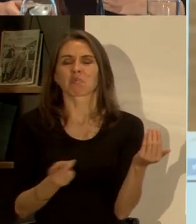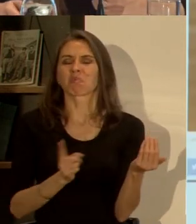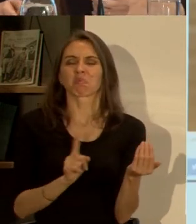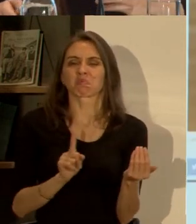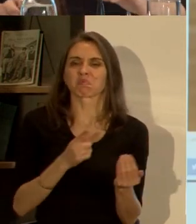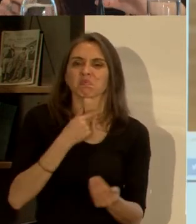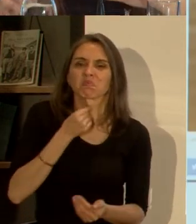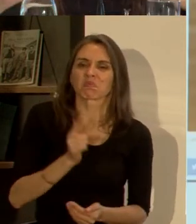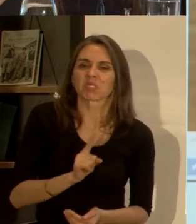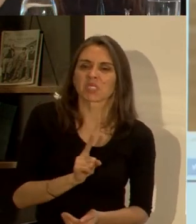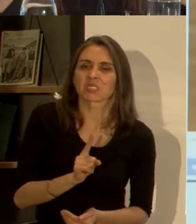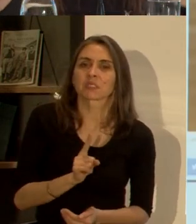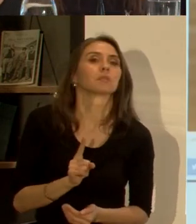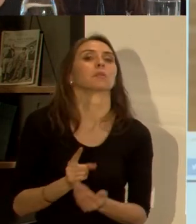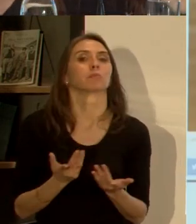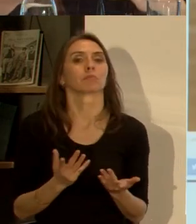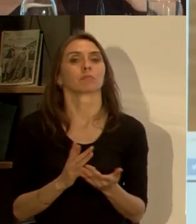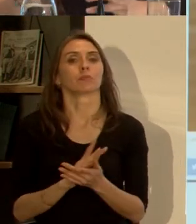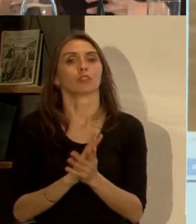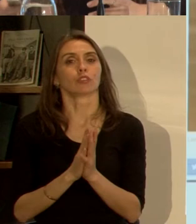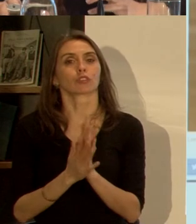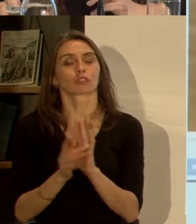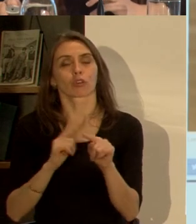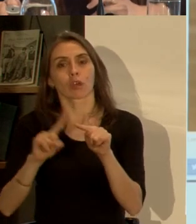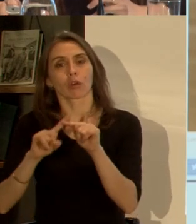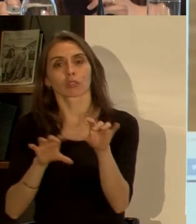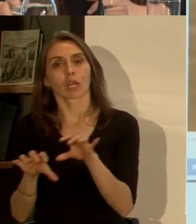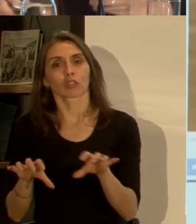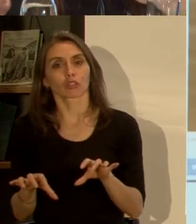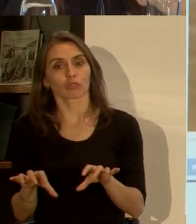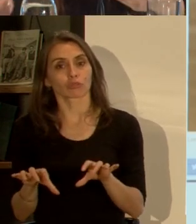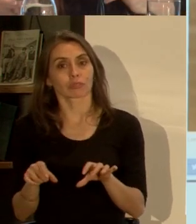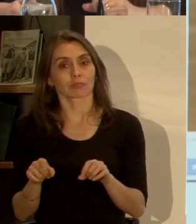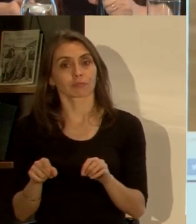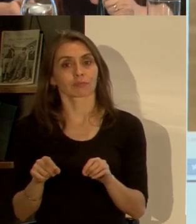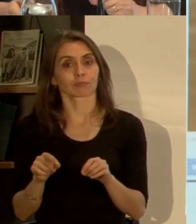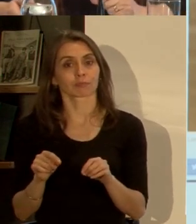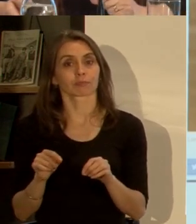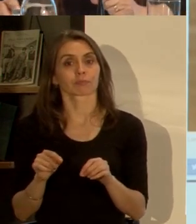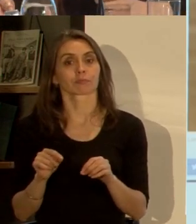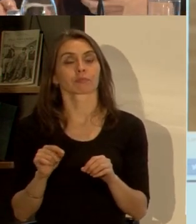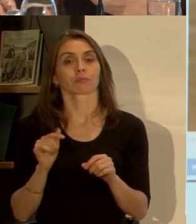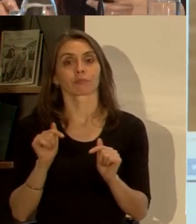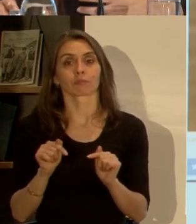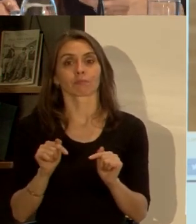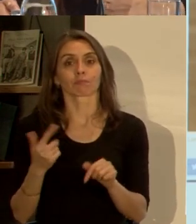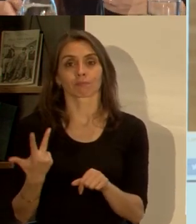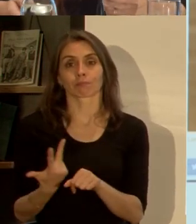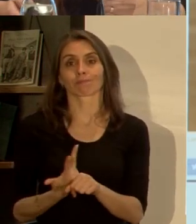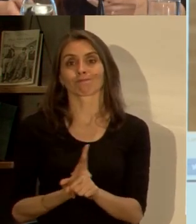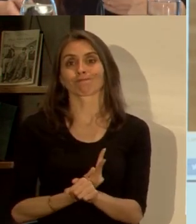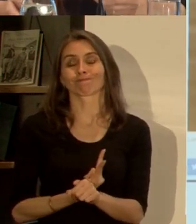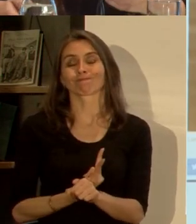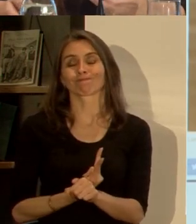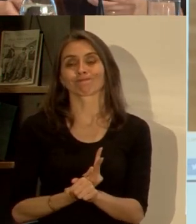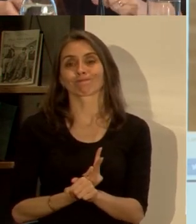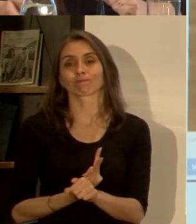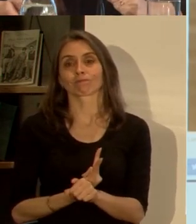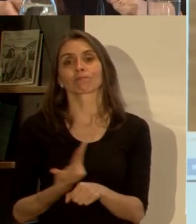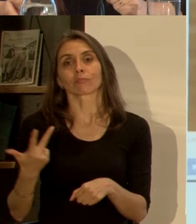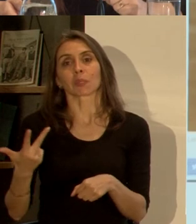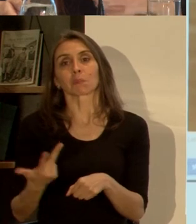es como que es todo un mundo de cosas que está ocurriendo y esto está obviamente perjudicando de alguna